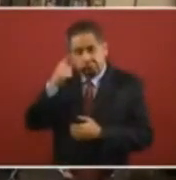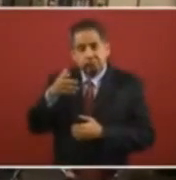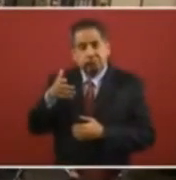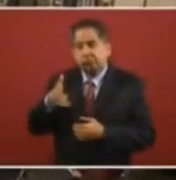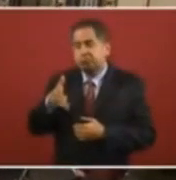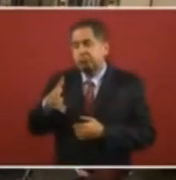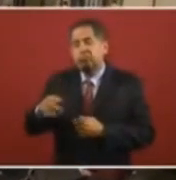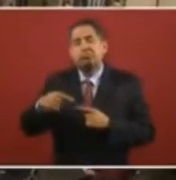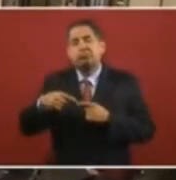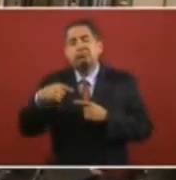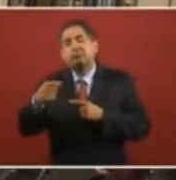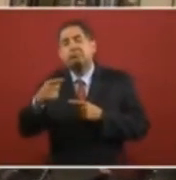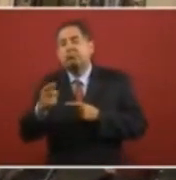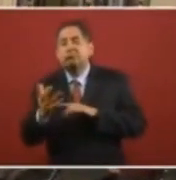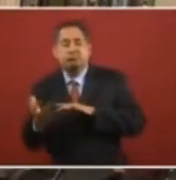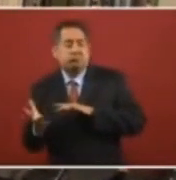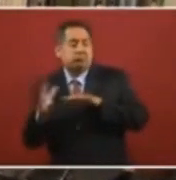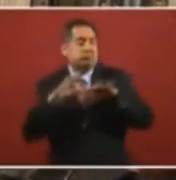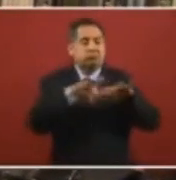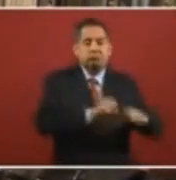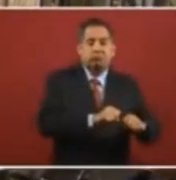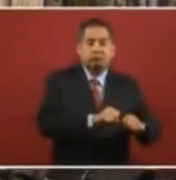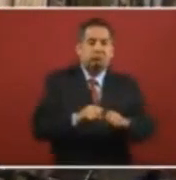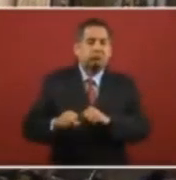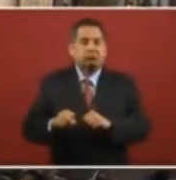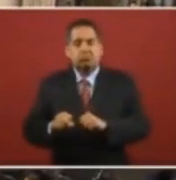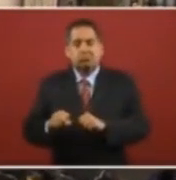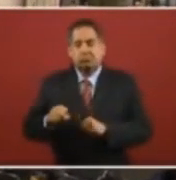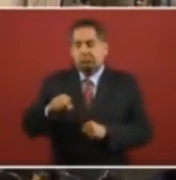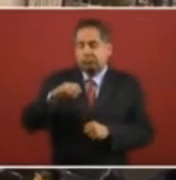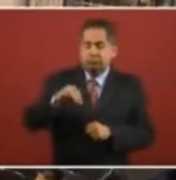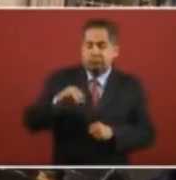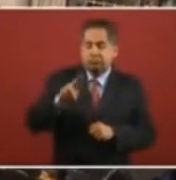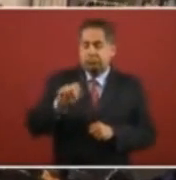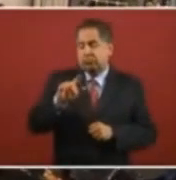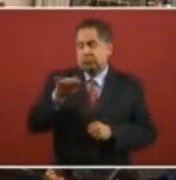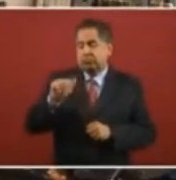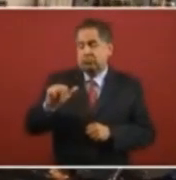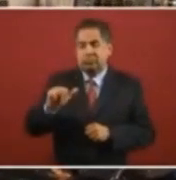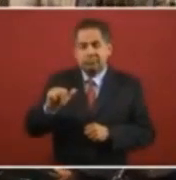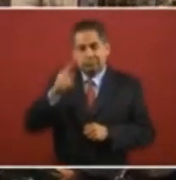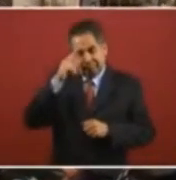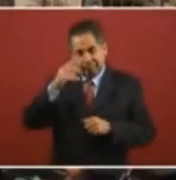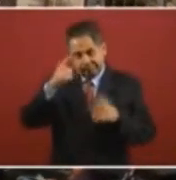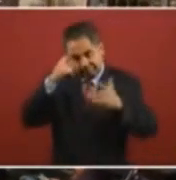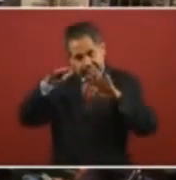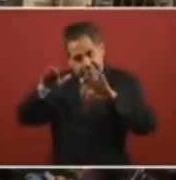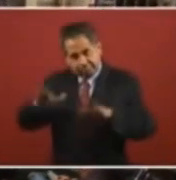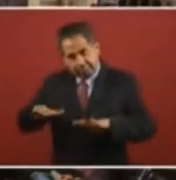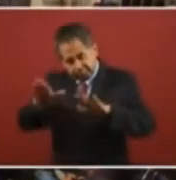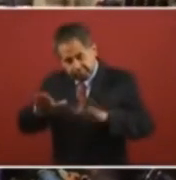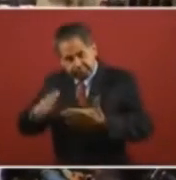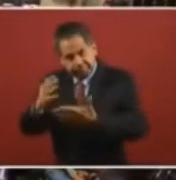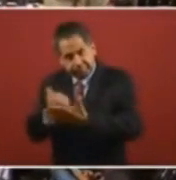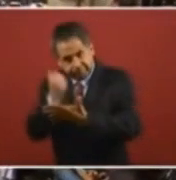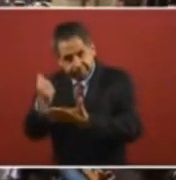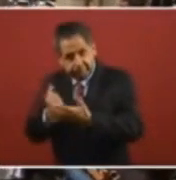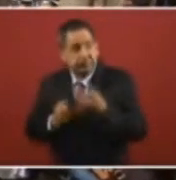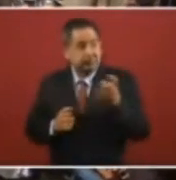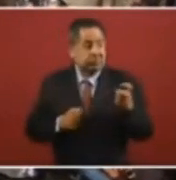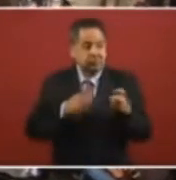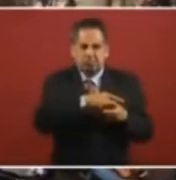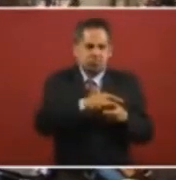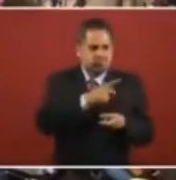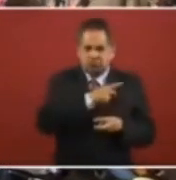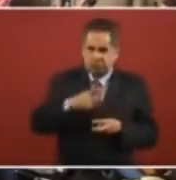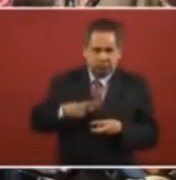generación la mayor parte de la población sea musulmana en lugar de ser blanca cristiana y por lo tanto hay que luchar contra ese reemplazo de